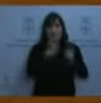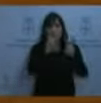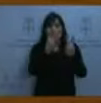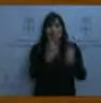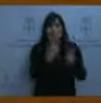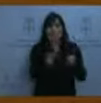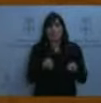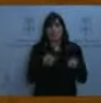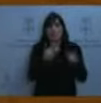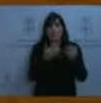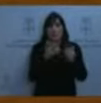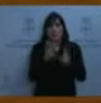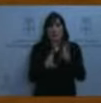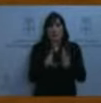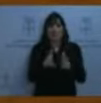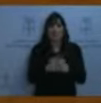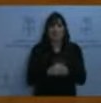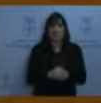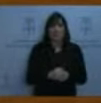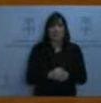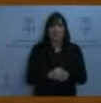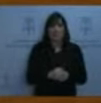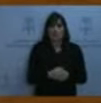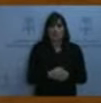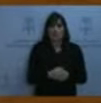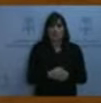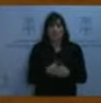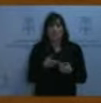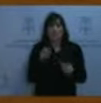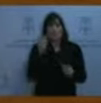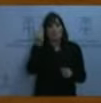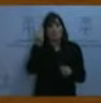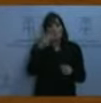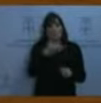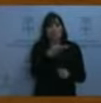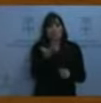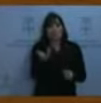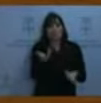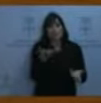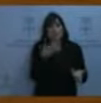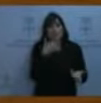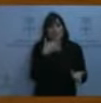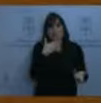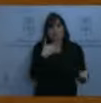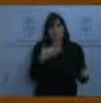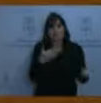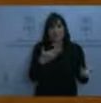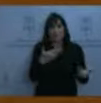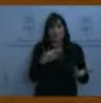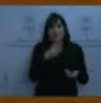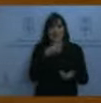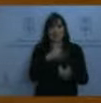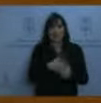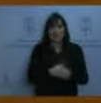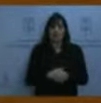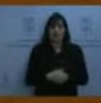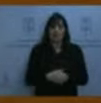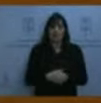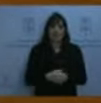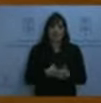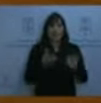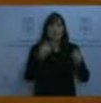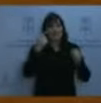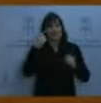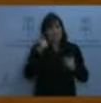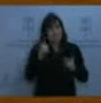Yo creo que la conocemos todos. Al final de las guerras carlistas se hizo un concierto y un cupo precisamente